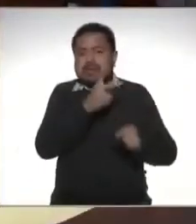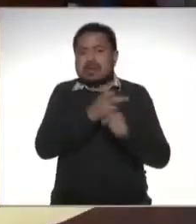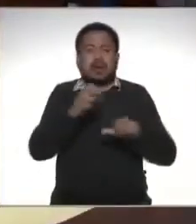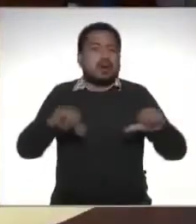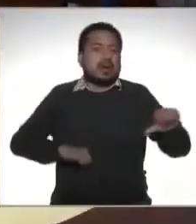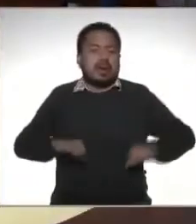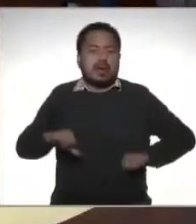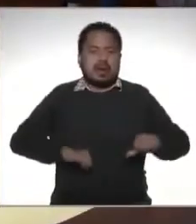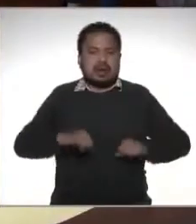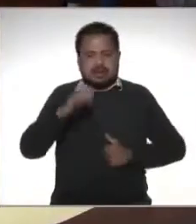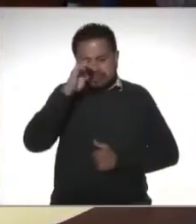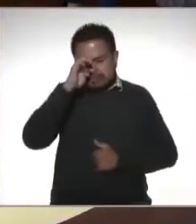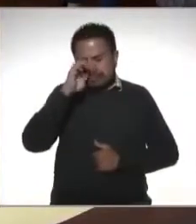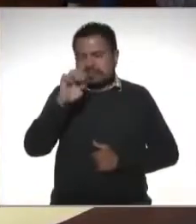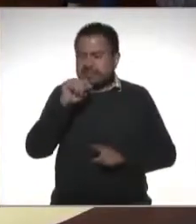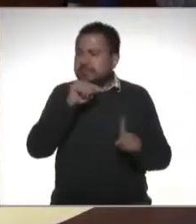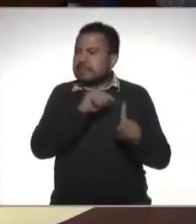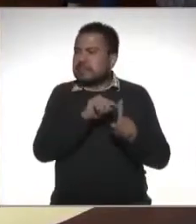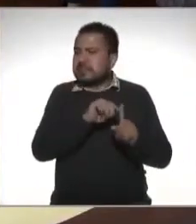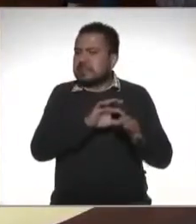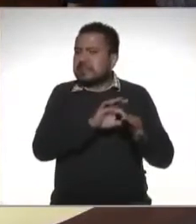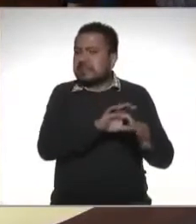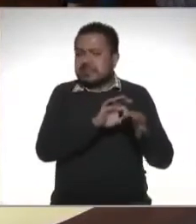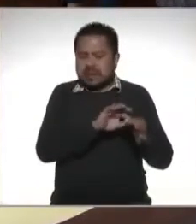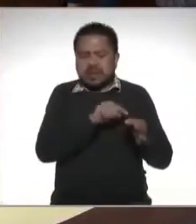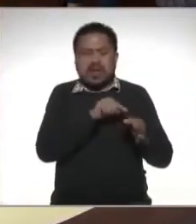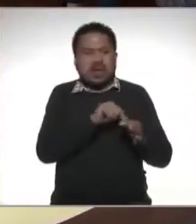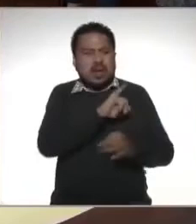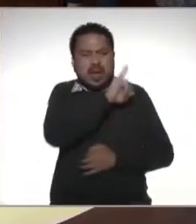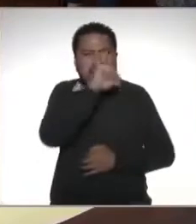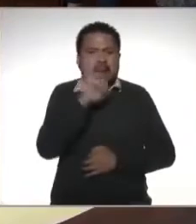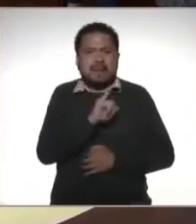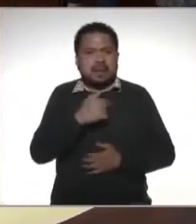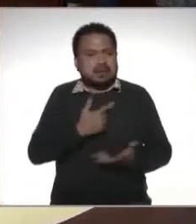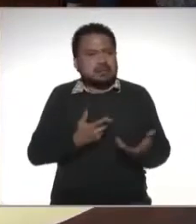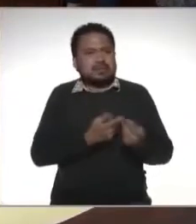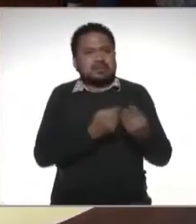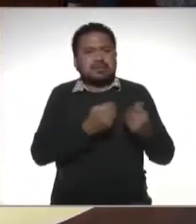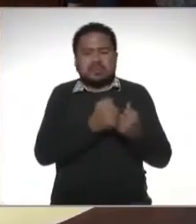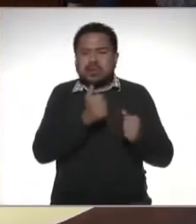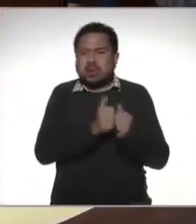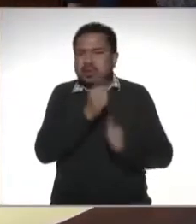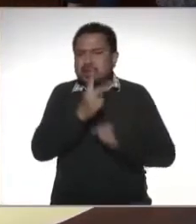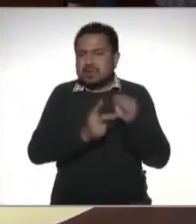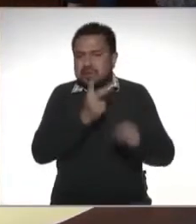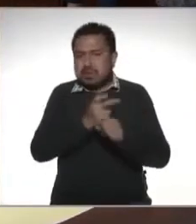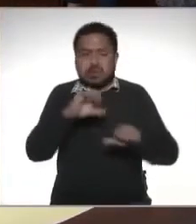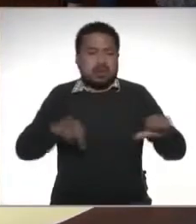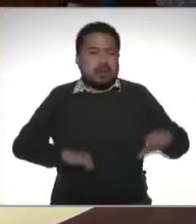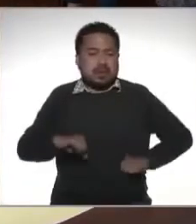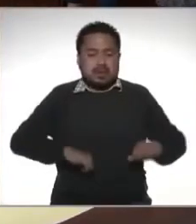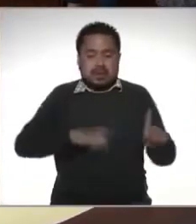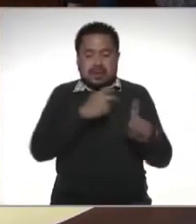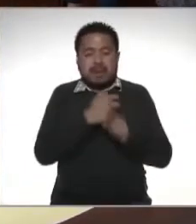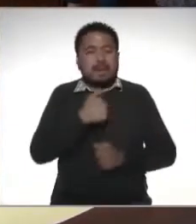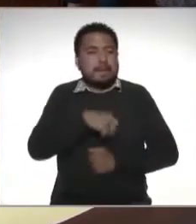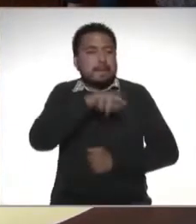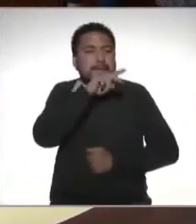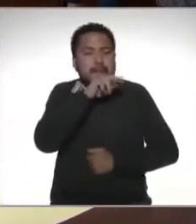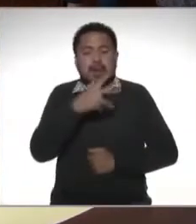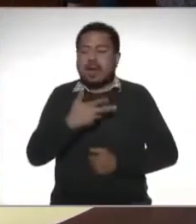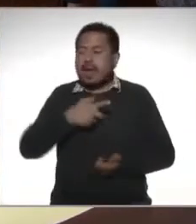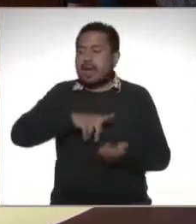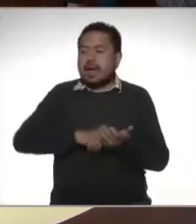actividad ajena y su correspondiente régimen nunca estuve involucrado en esta segunda actividad mi preocupación es tener